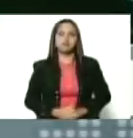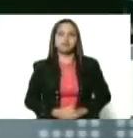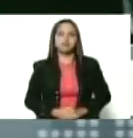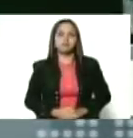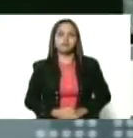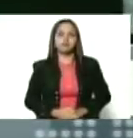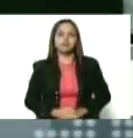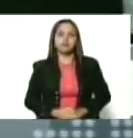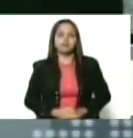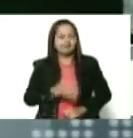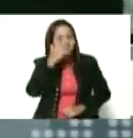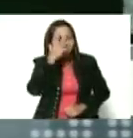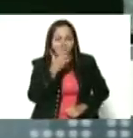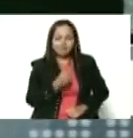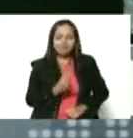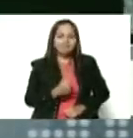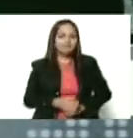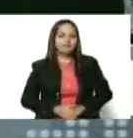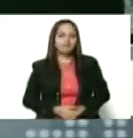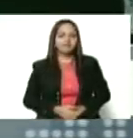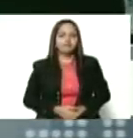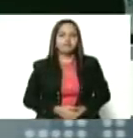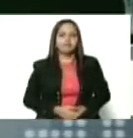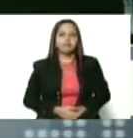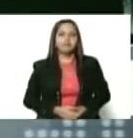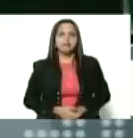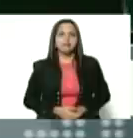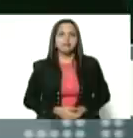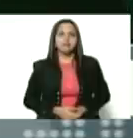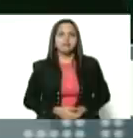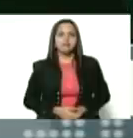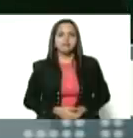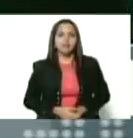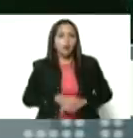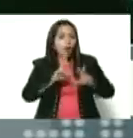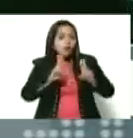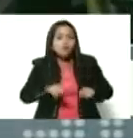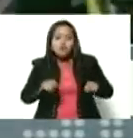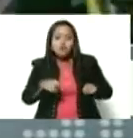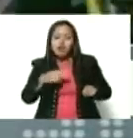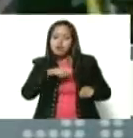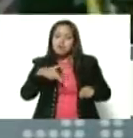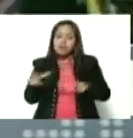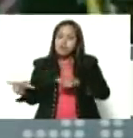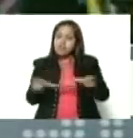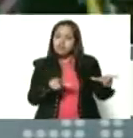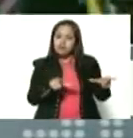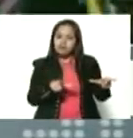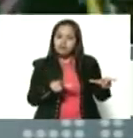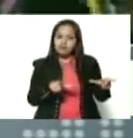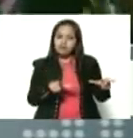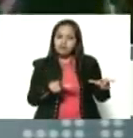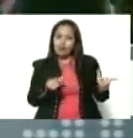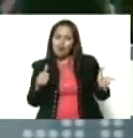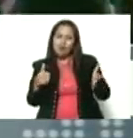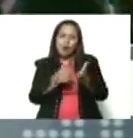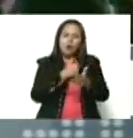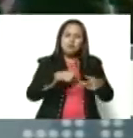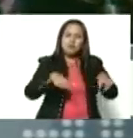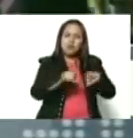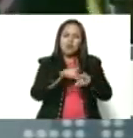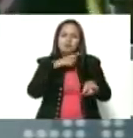Desbastados. Nunca estuvimos preparados para un golpe como ese.